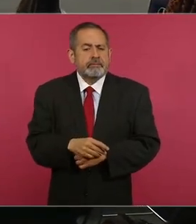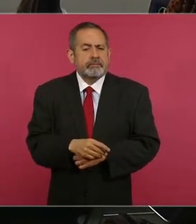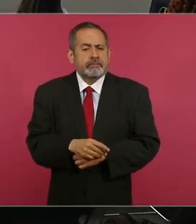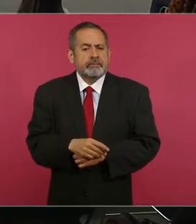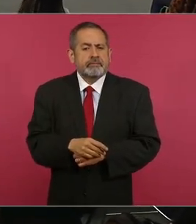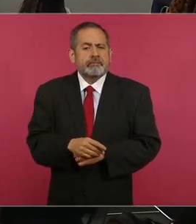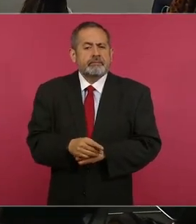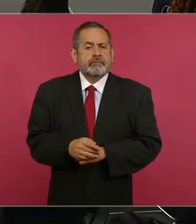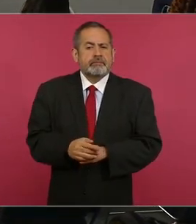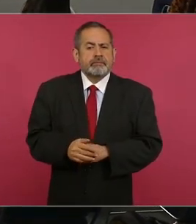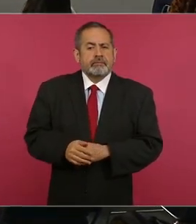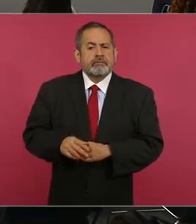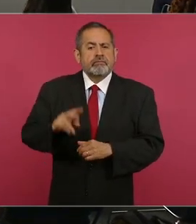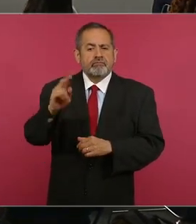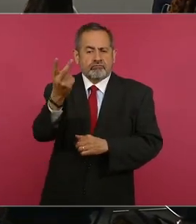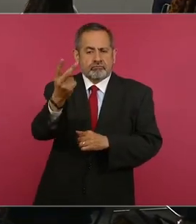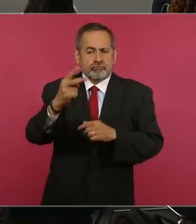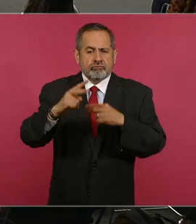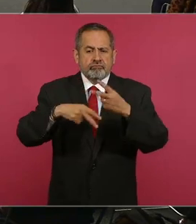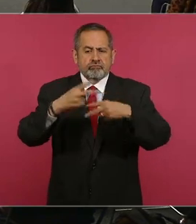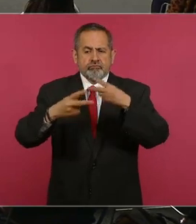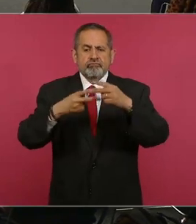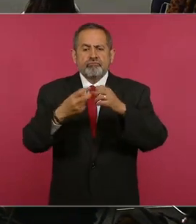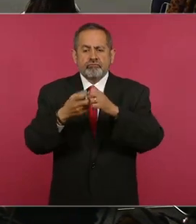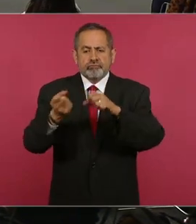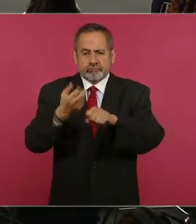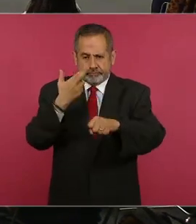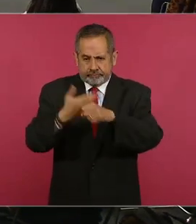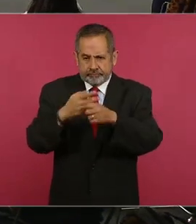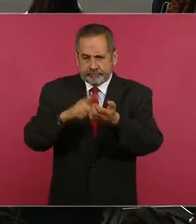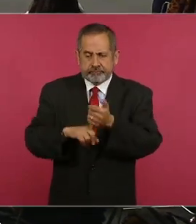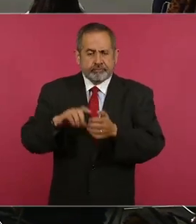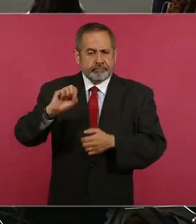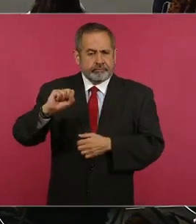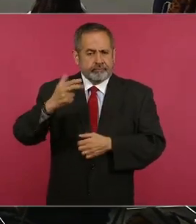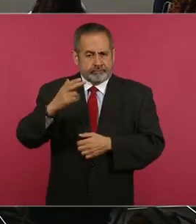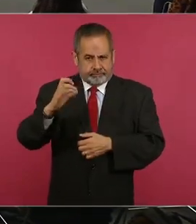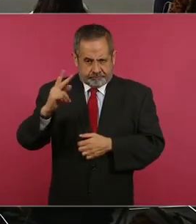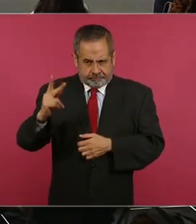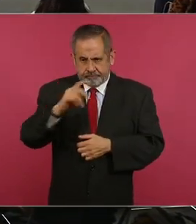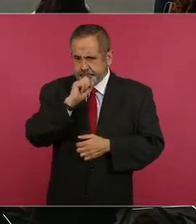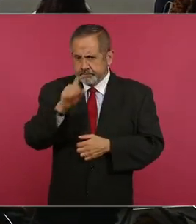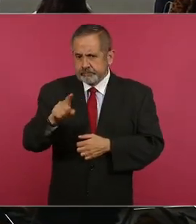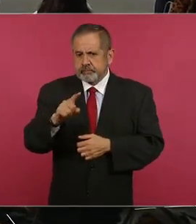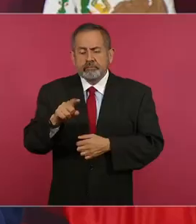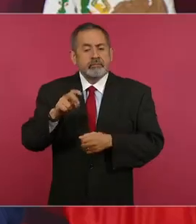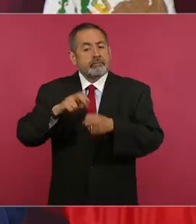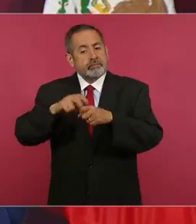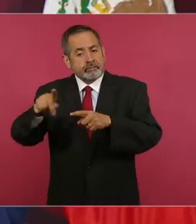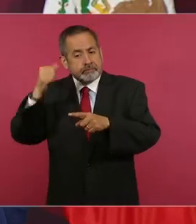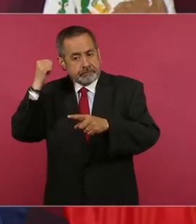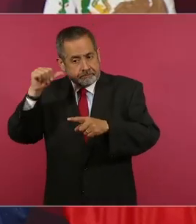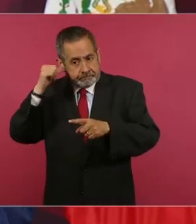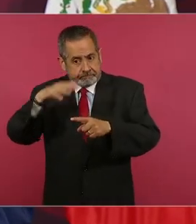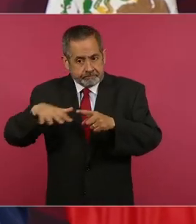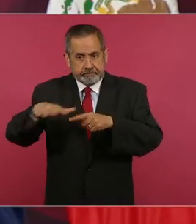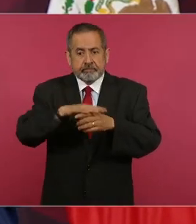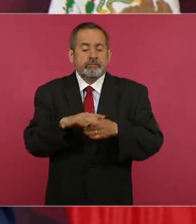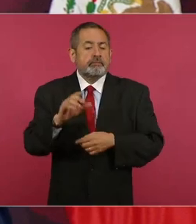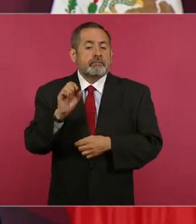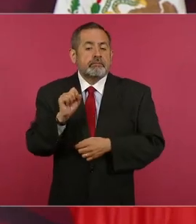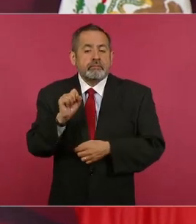Estuvo el secretario de Hacienda en Acapulco, el